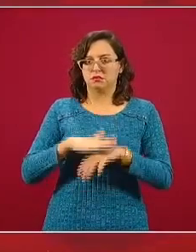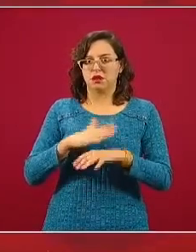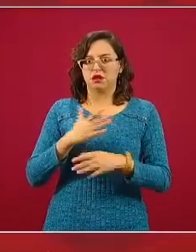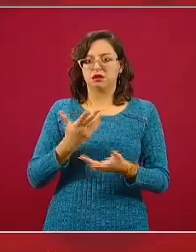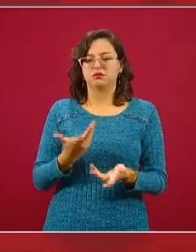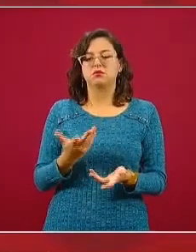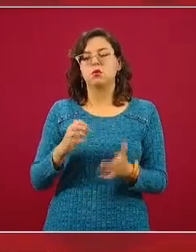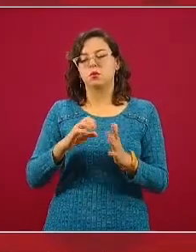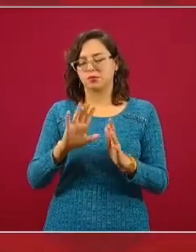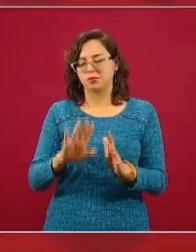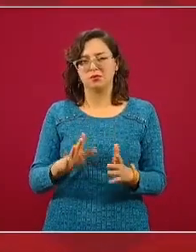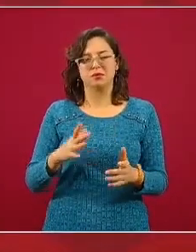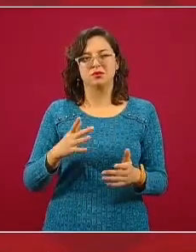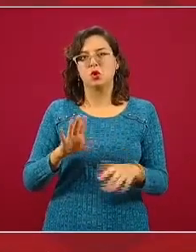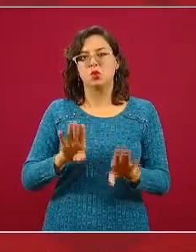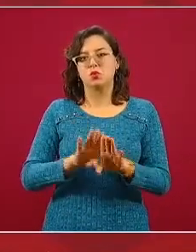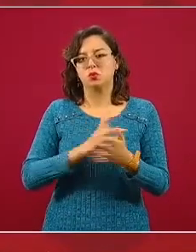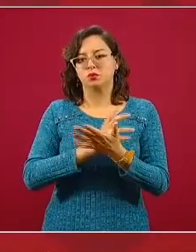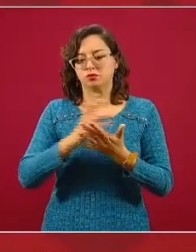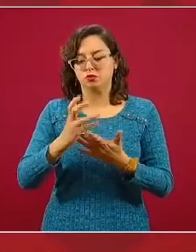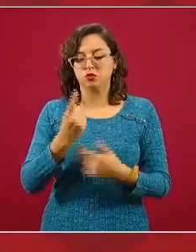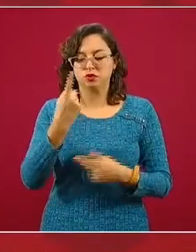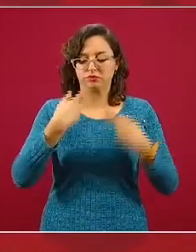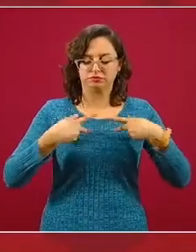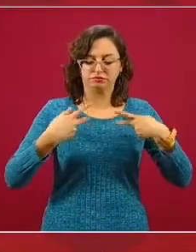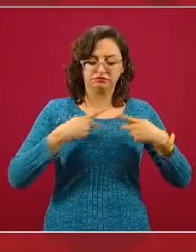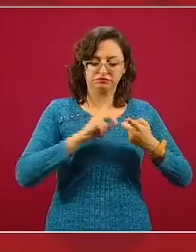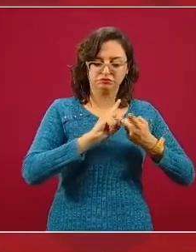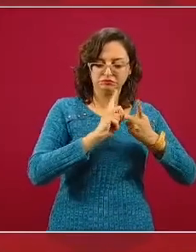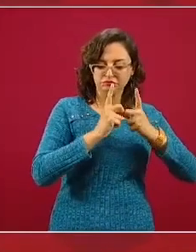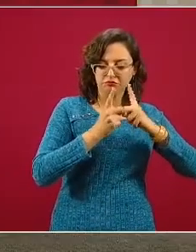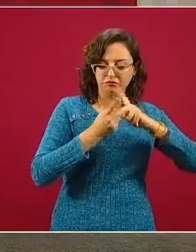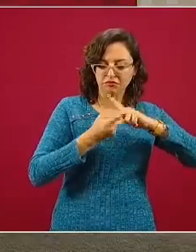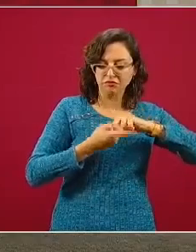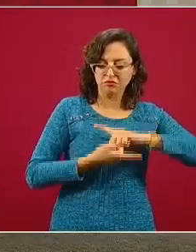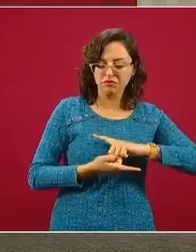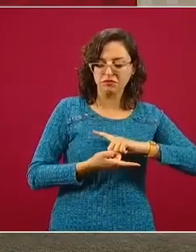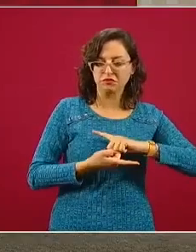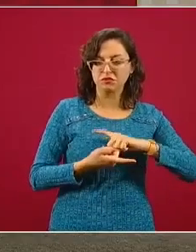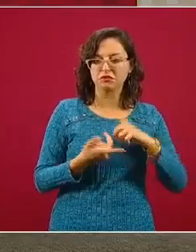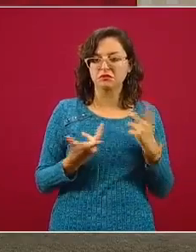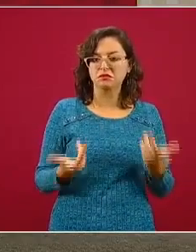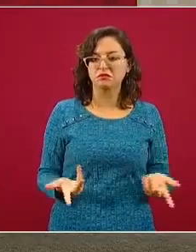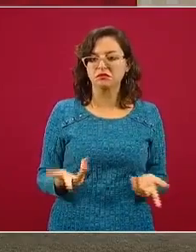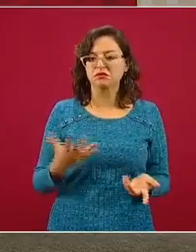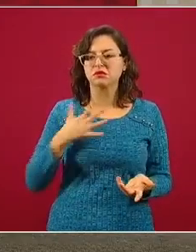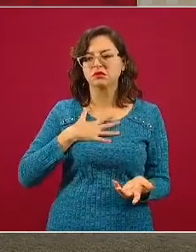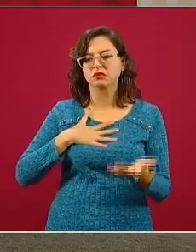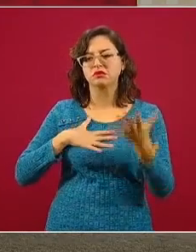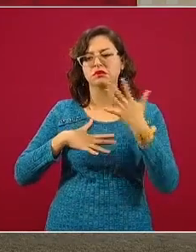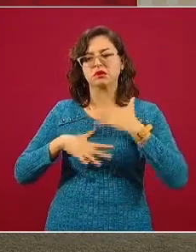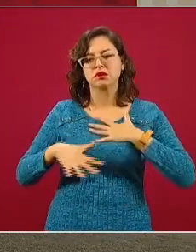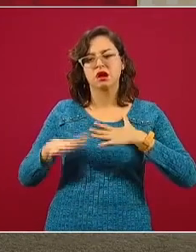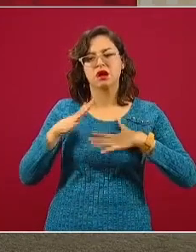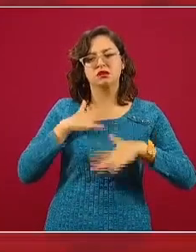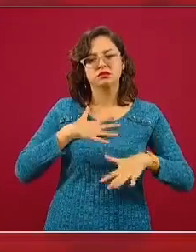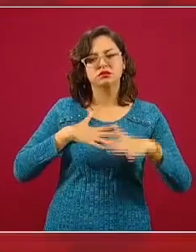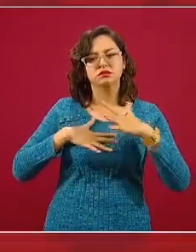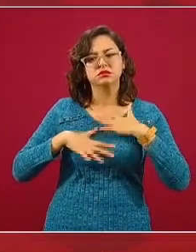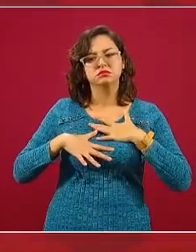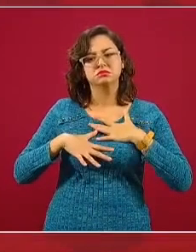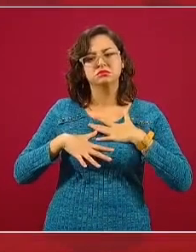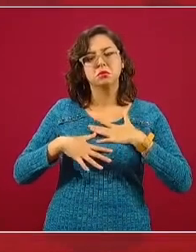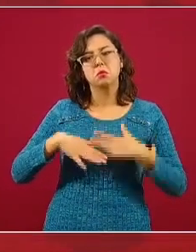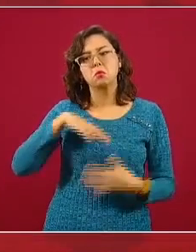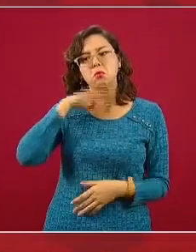persona que tiene un trastorno depresivo podría no percatarse de una sensación de fatiga y que la sensación de fatiga